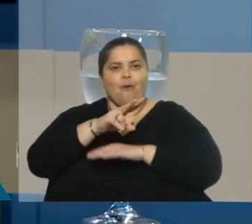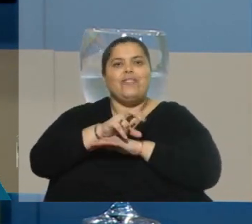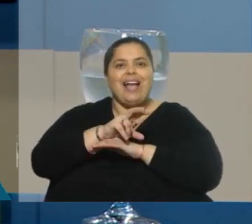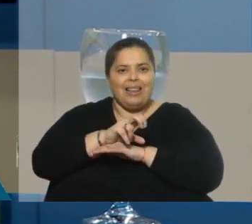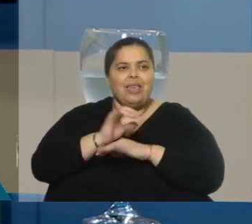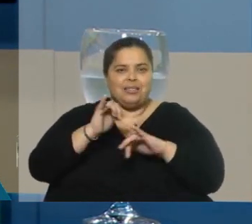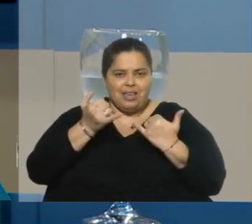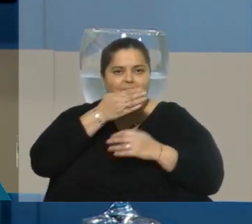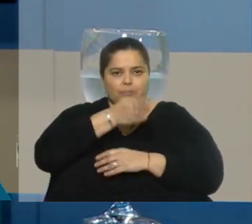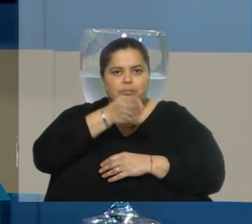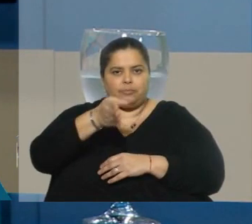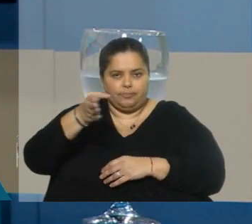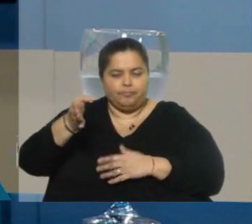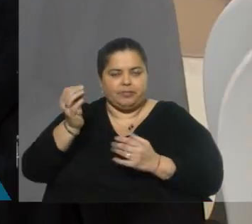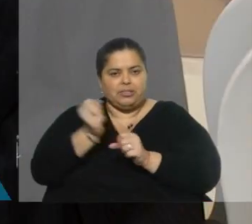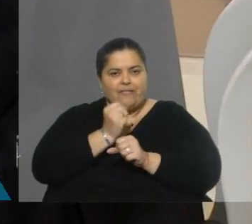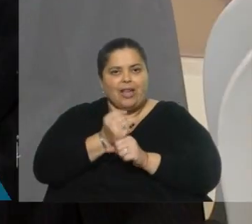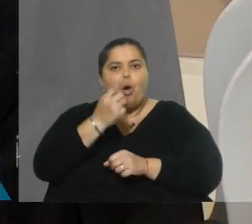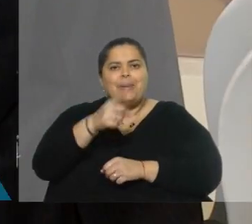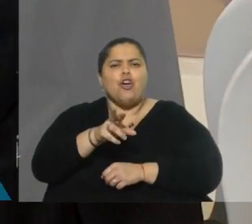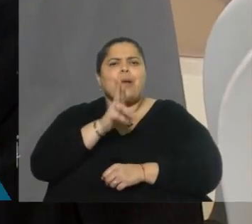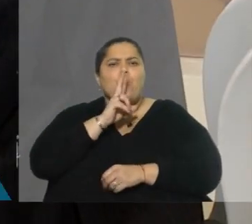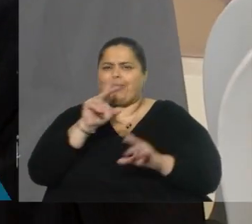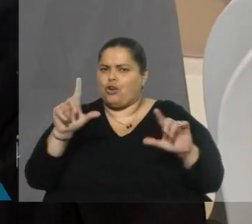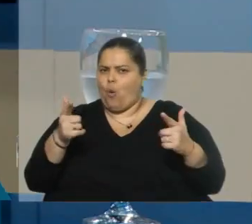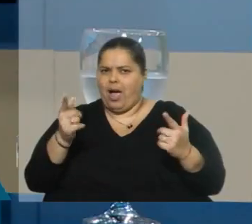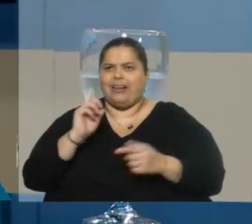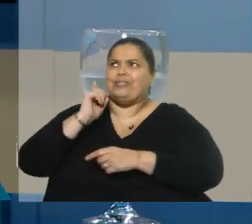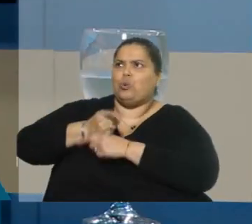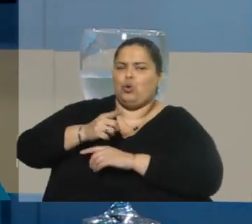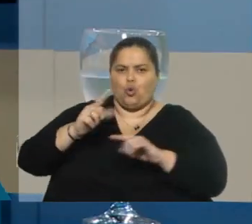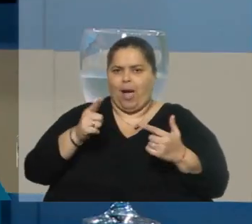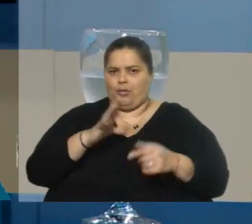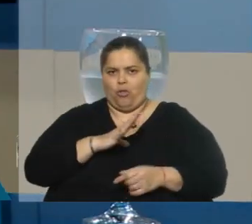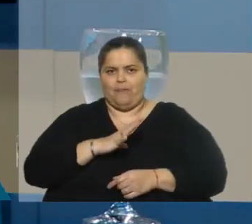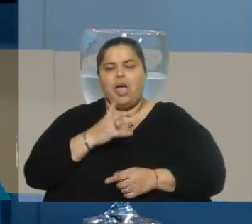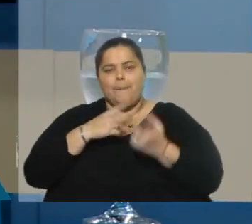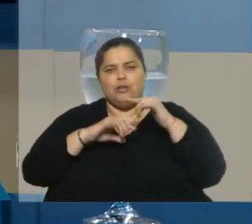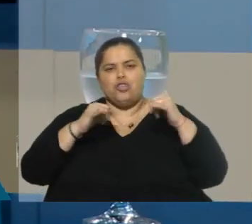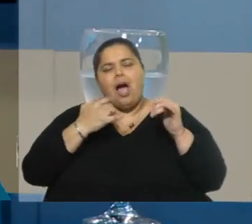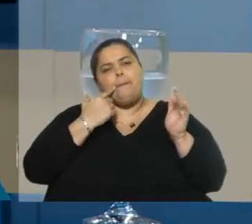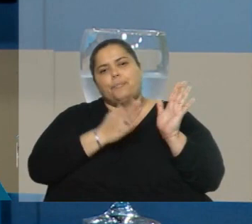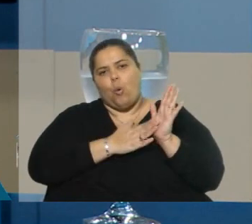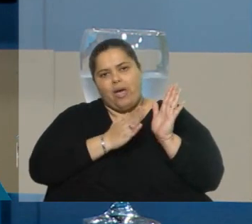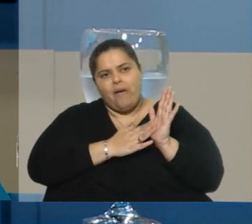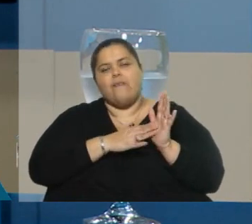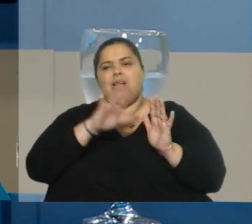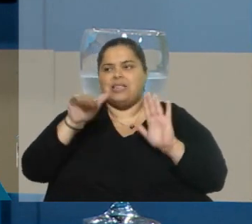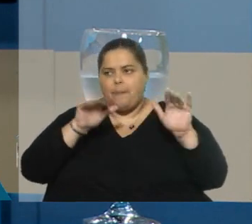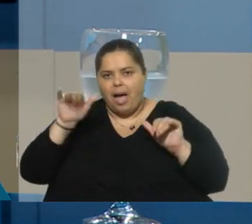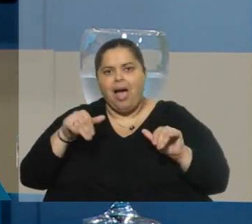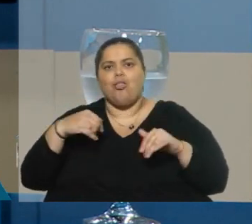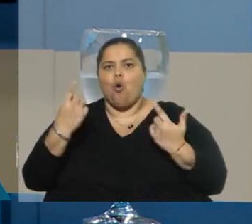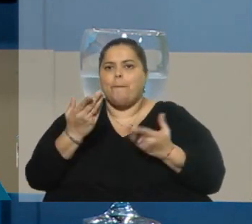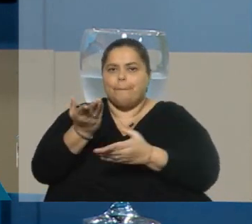diligenciando esas denuncias. Todavía no hay resolución judicial. No hay resolución, pero se ha recabado prueba, han sido convocados algunos de nuestros funcionarios, se nos ha pedido